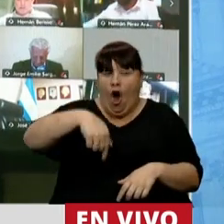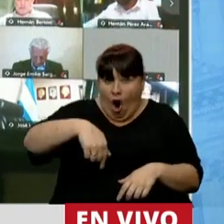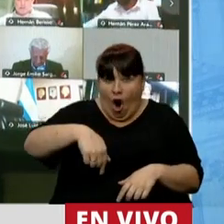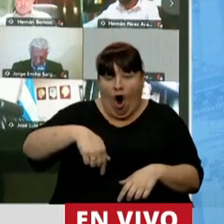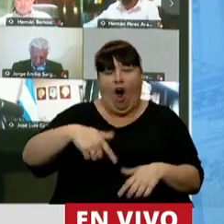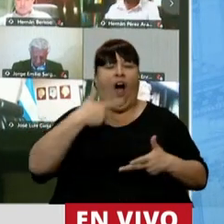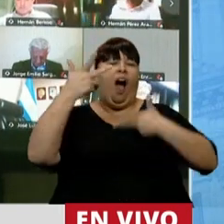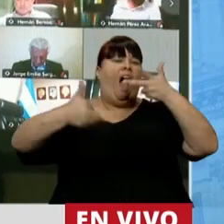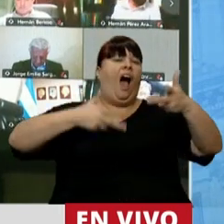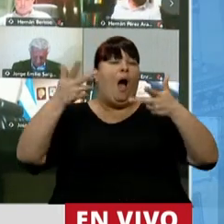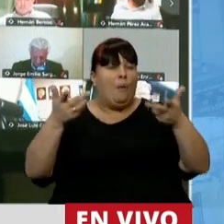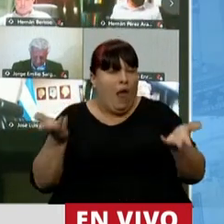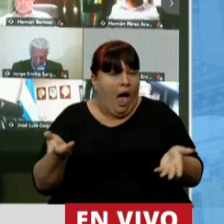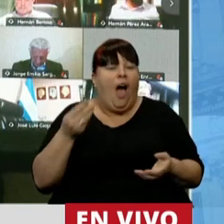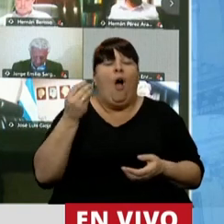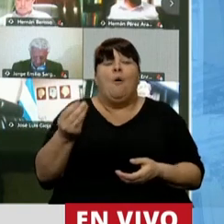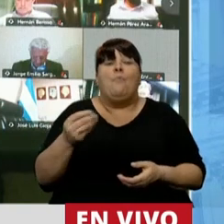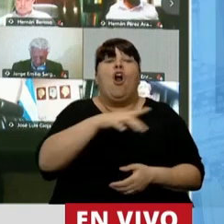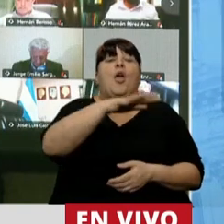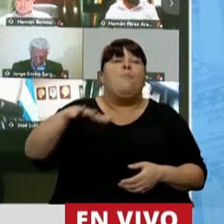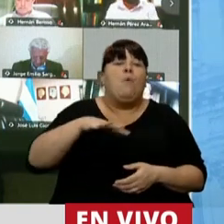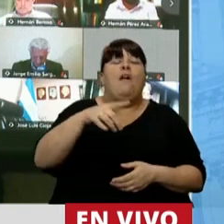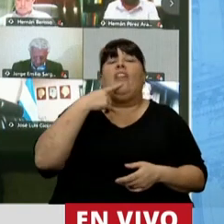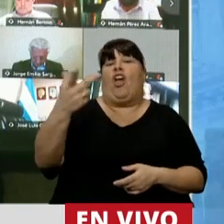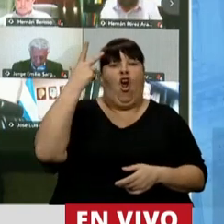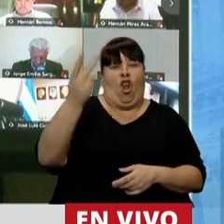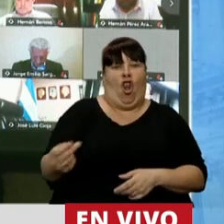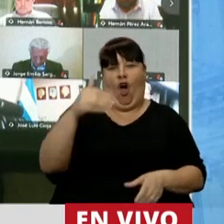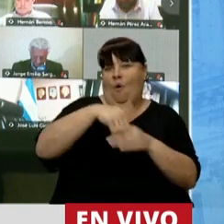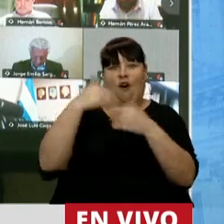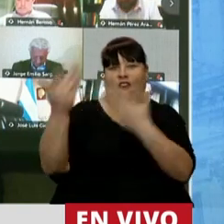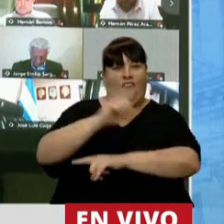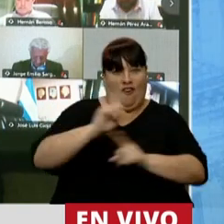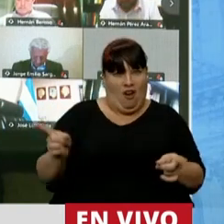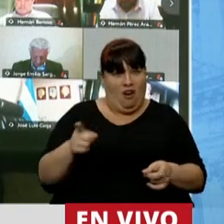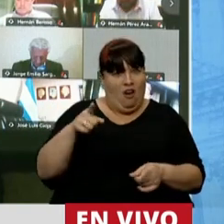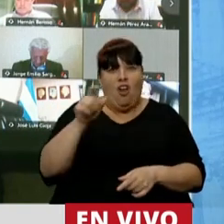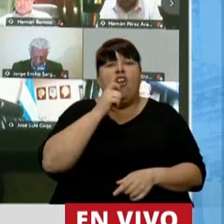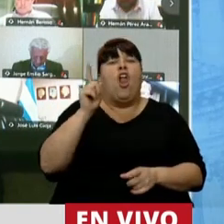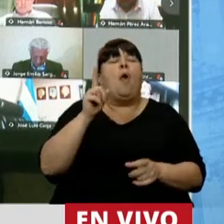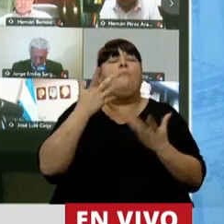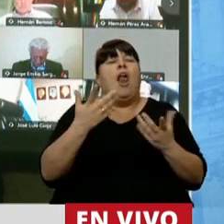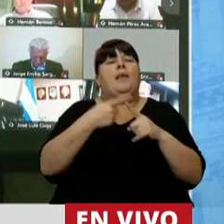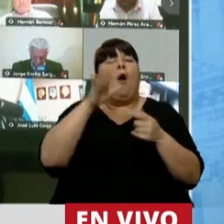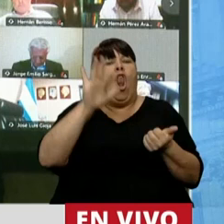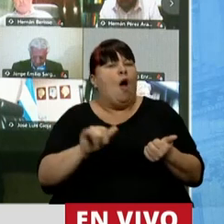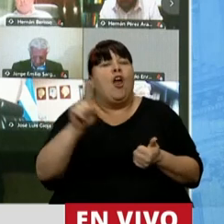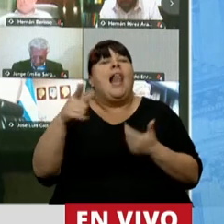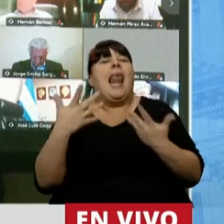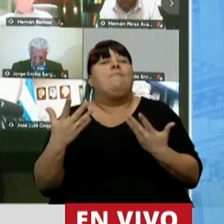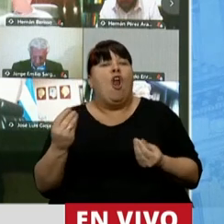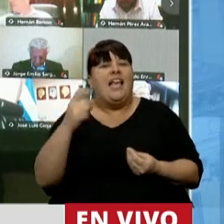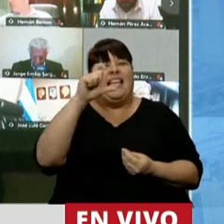se rasga la vestidura porque el pueblo le dijo que no. Y no le molesta Cristóbal López, les